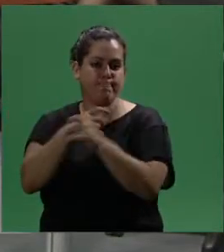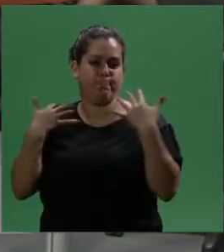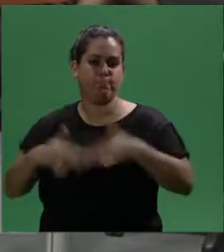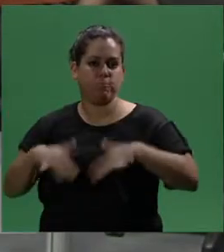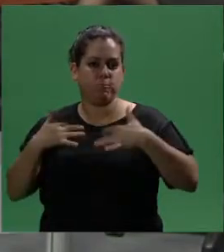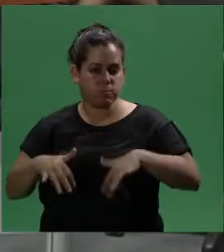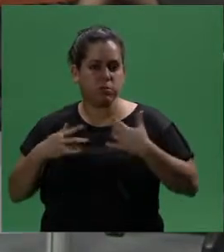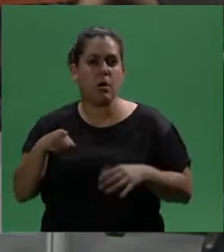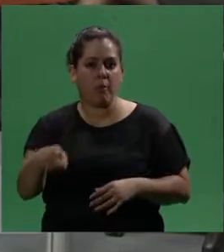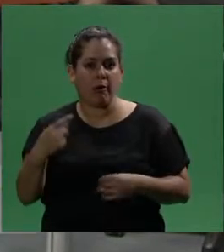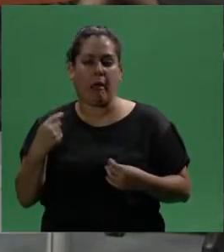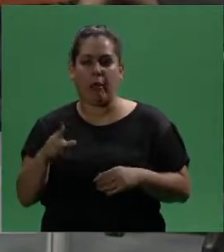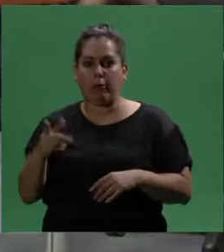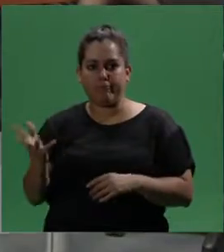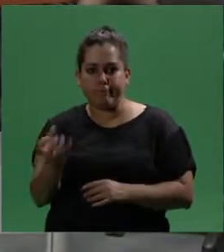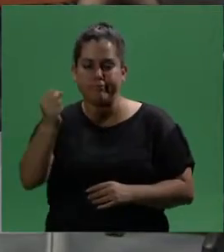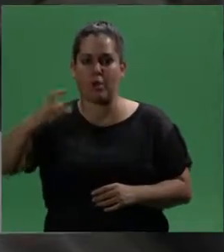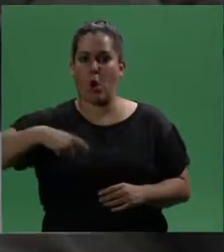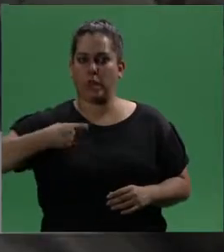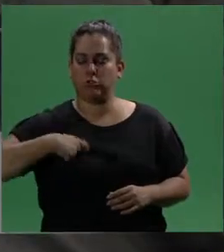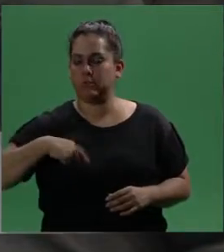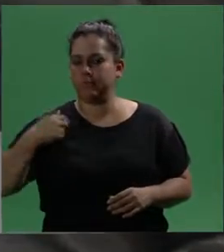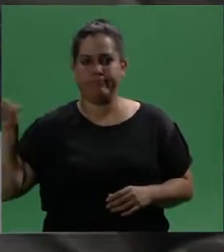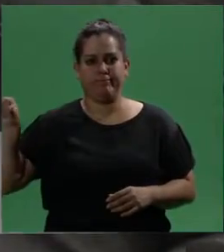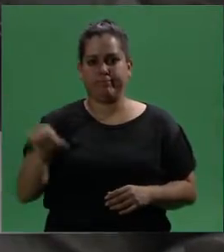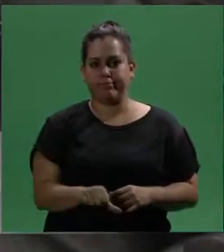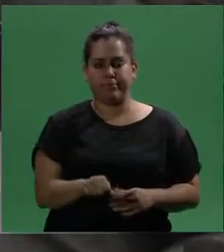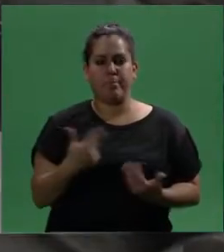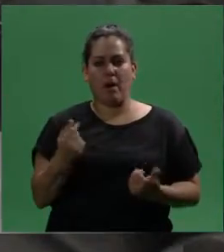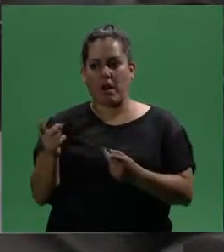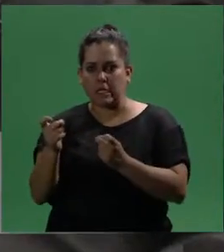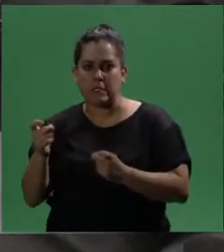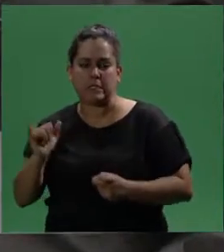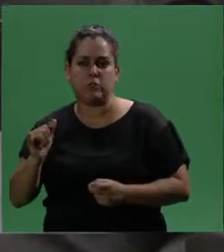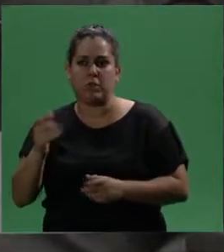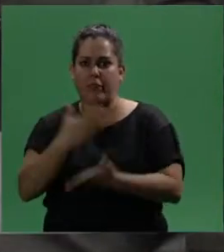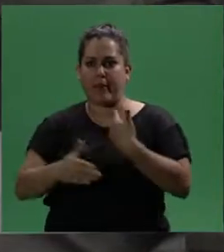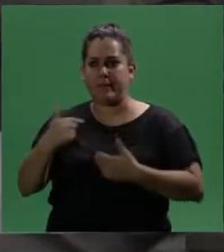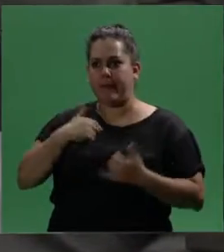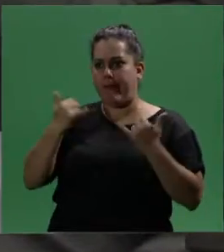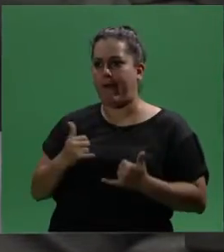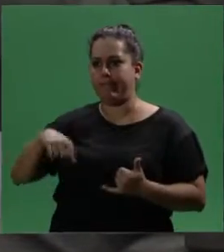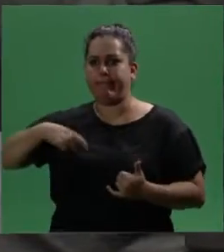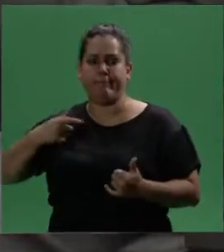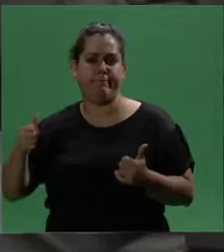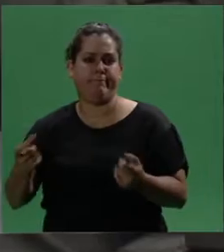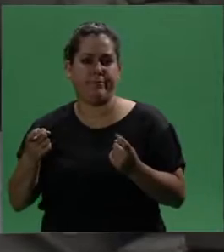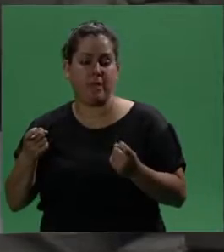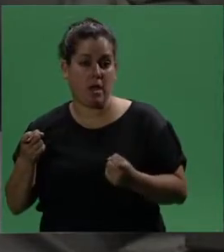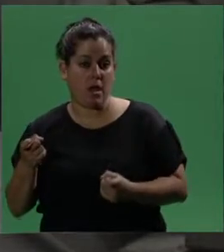de las personas con discapacidad para acceder a la cobertura de las prestaciones que necesitan por su discapacidad.